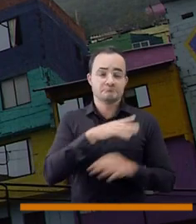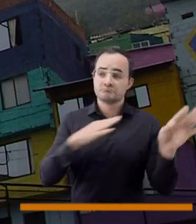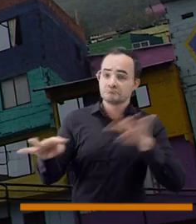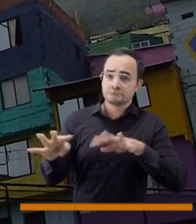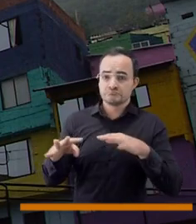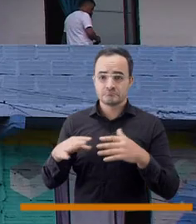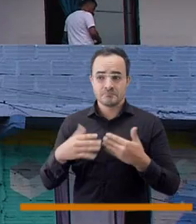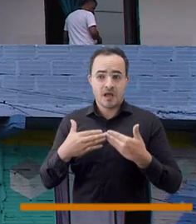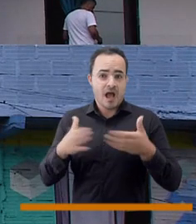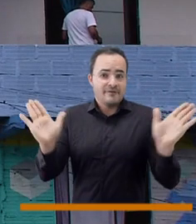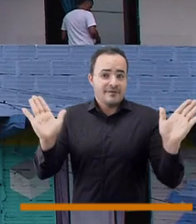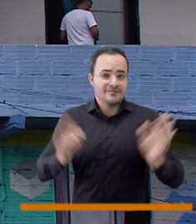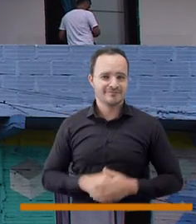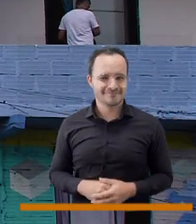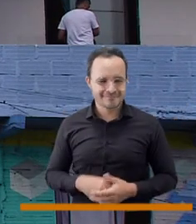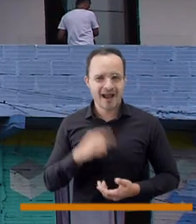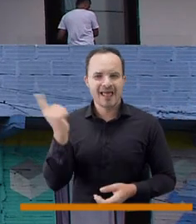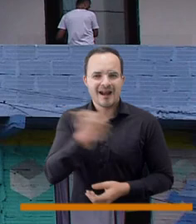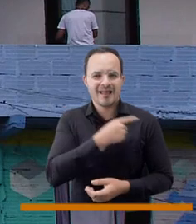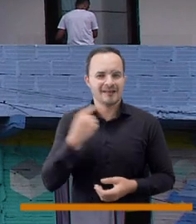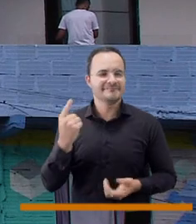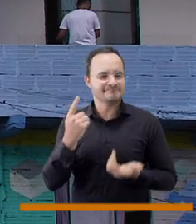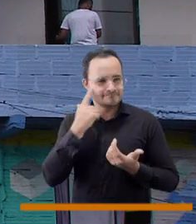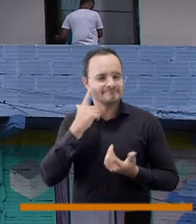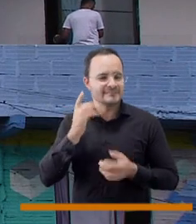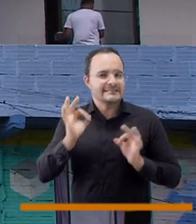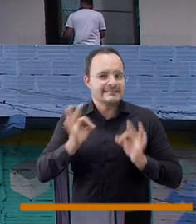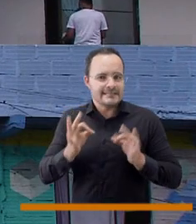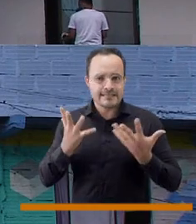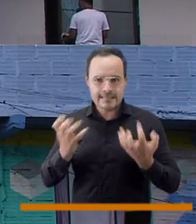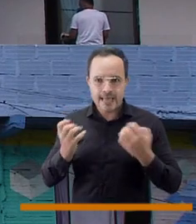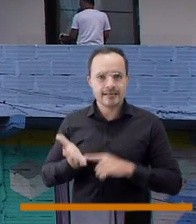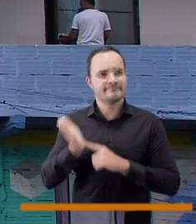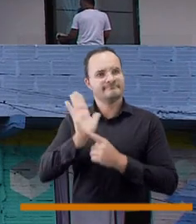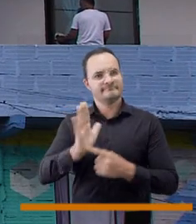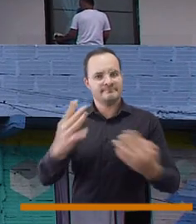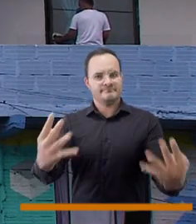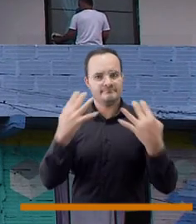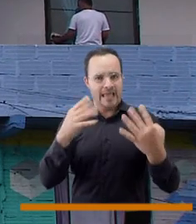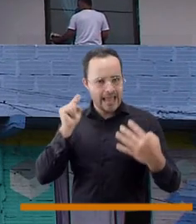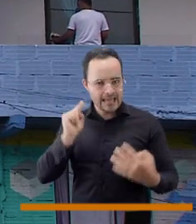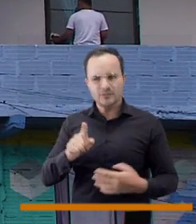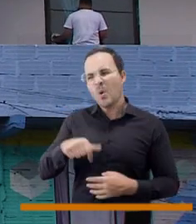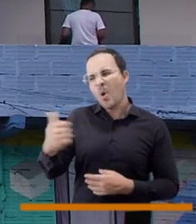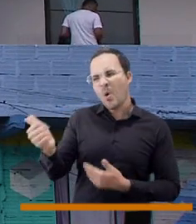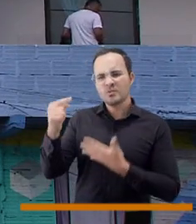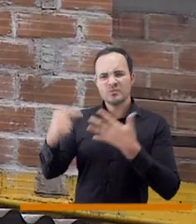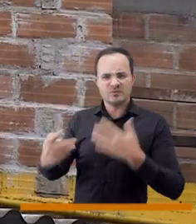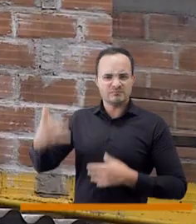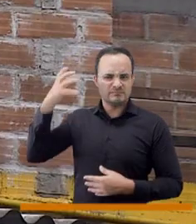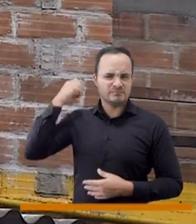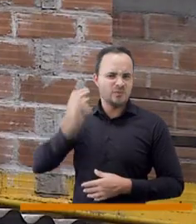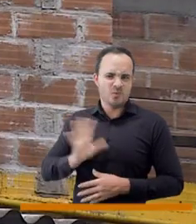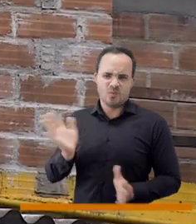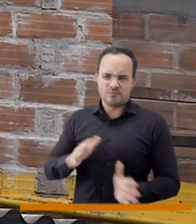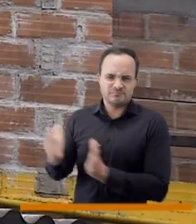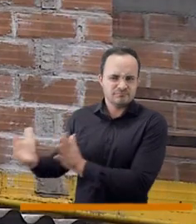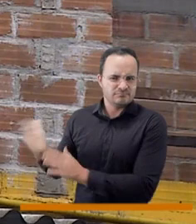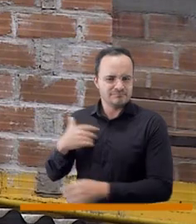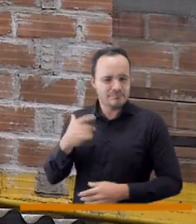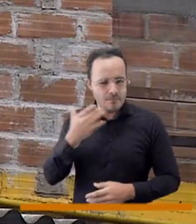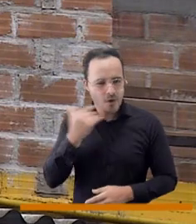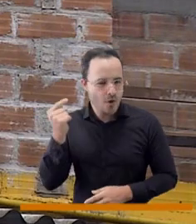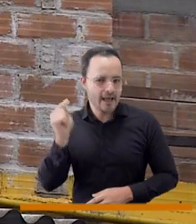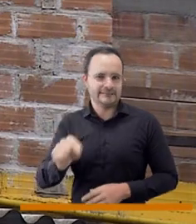eso es de las cosas que emocionan y que dicen que nosotros en nuestra ciudad estamos trabajando para que nos vean de esa manera. Pero bueno, para el día de hoy, usted ha